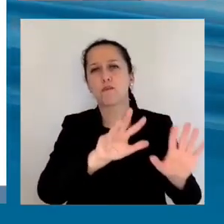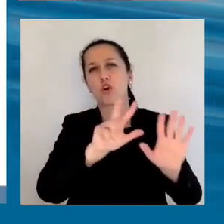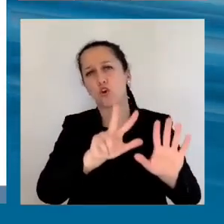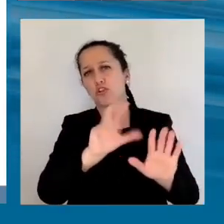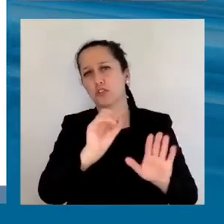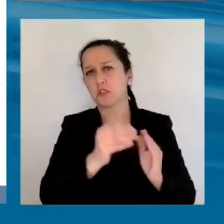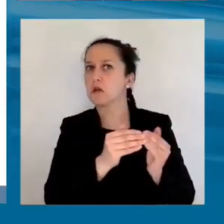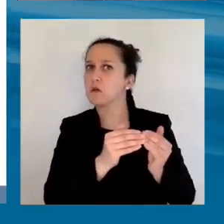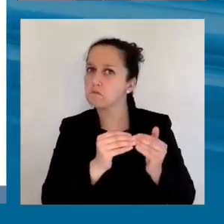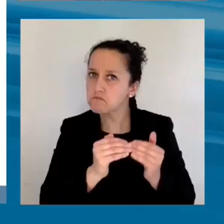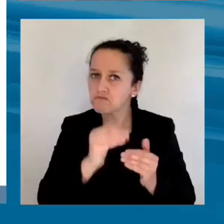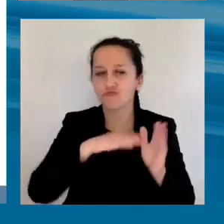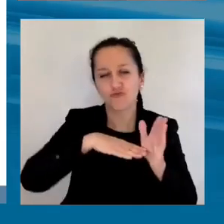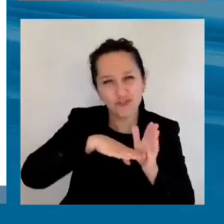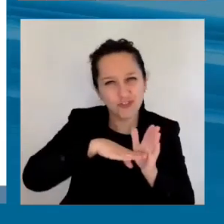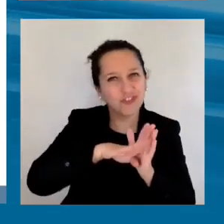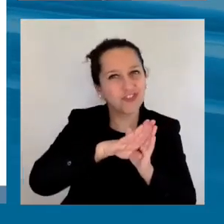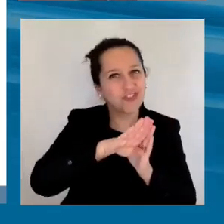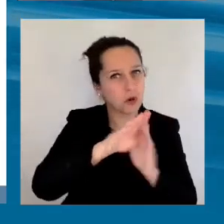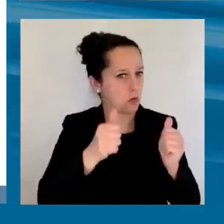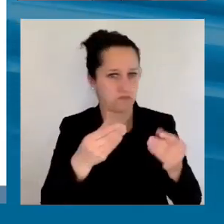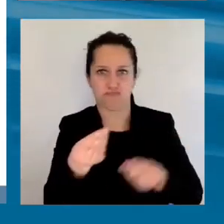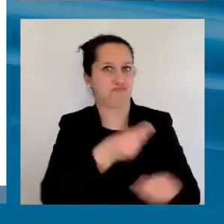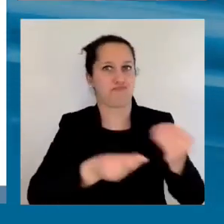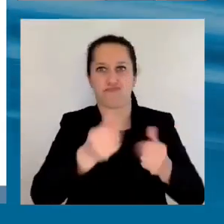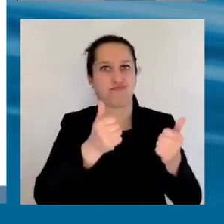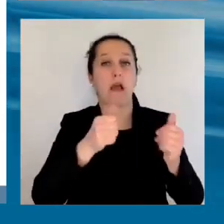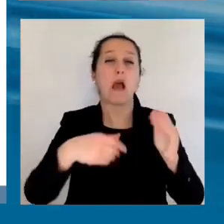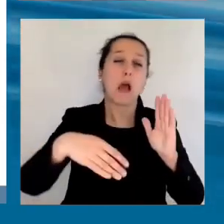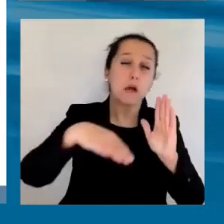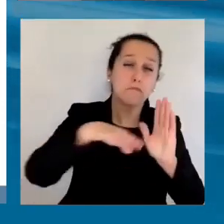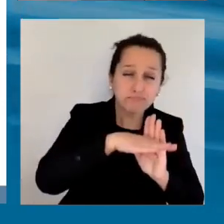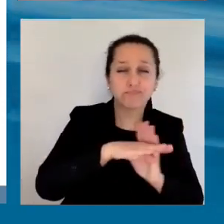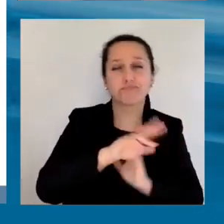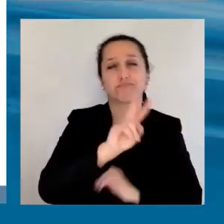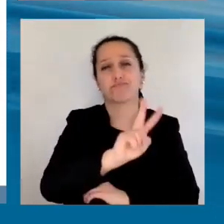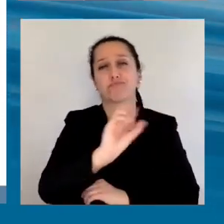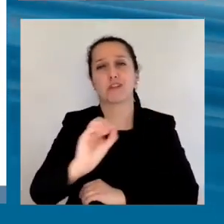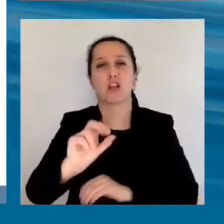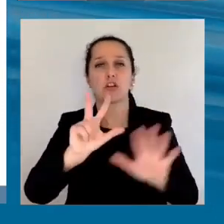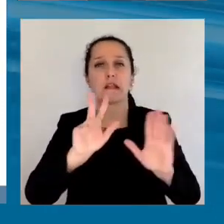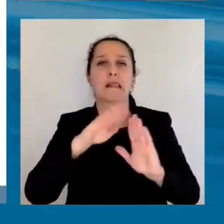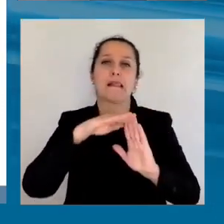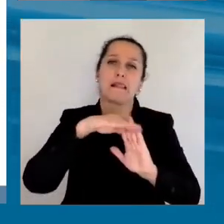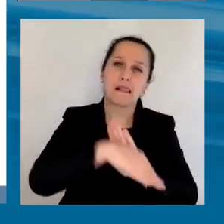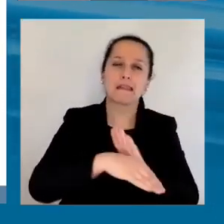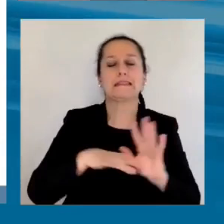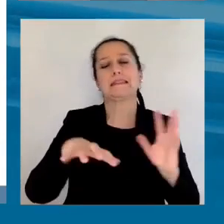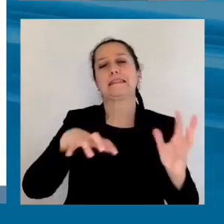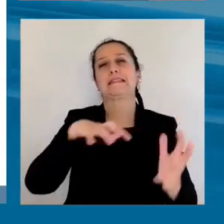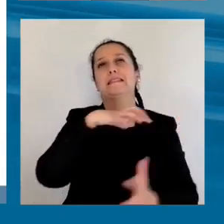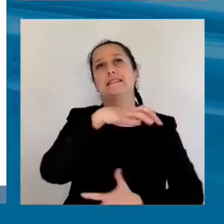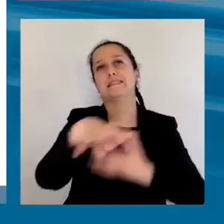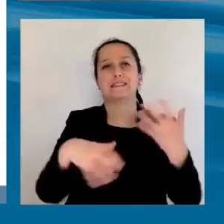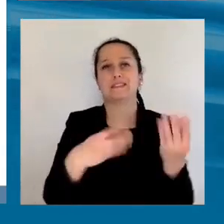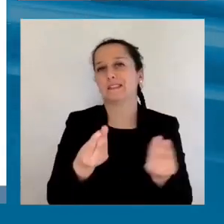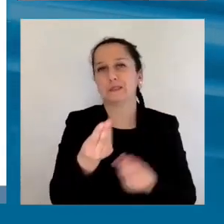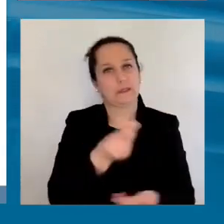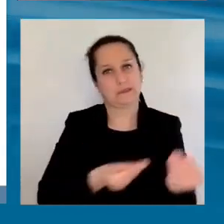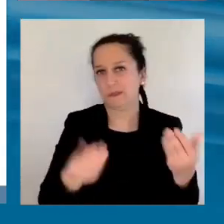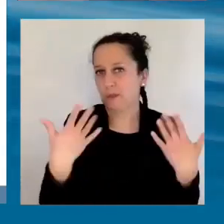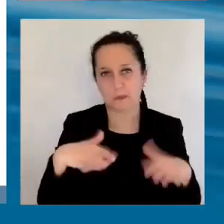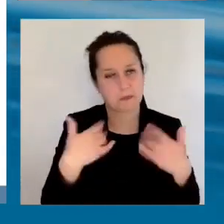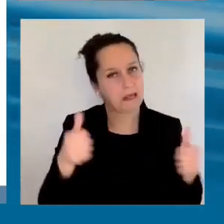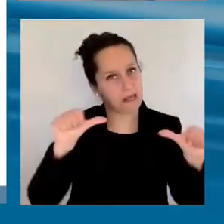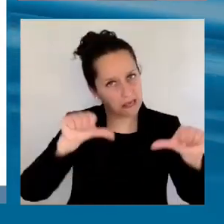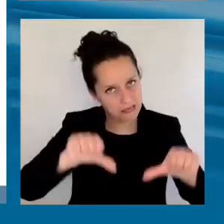la crisis financiera. El 2008 y ahí ya viene un colapso con altos y bajos,